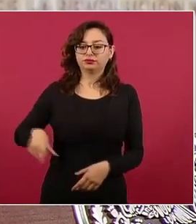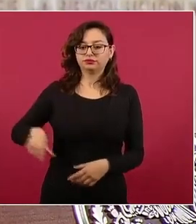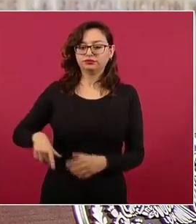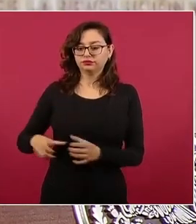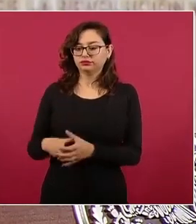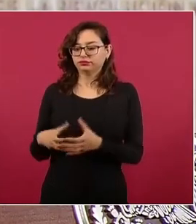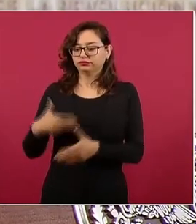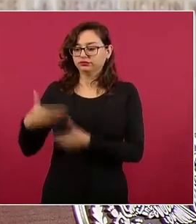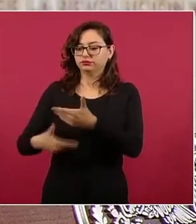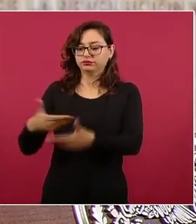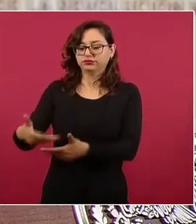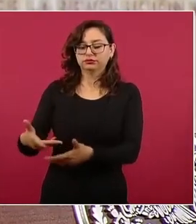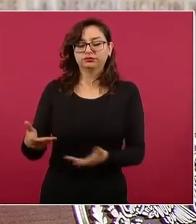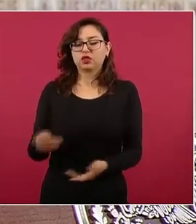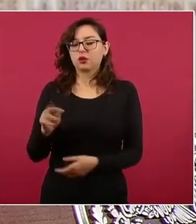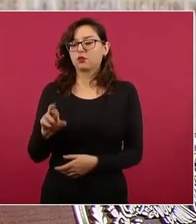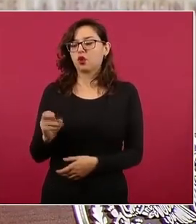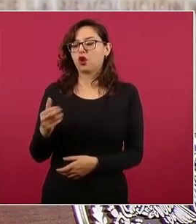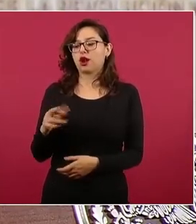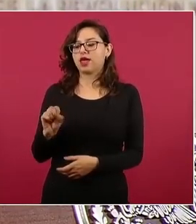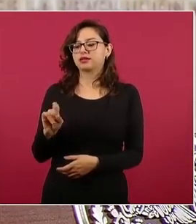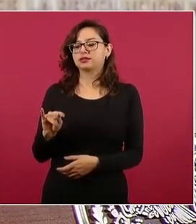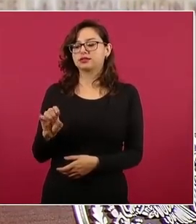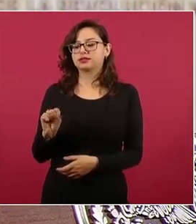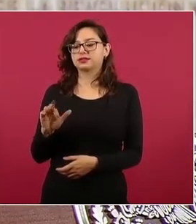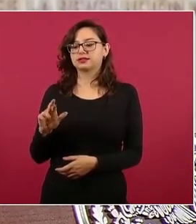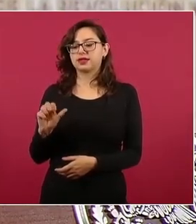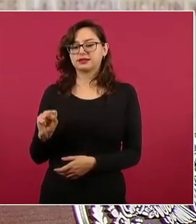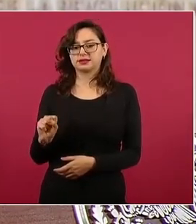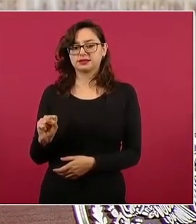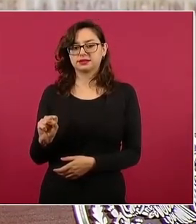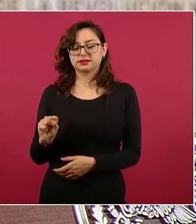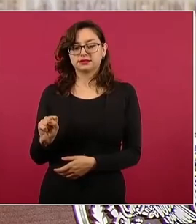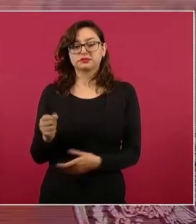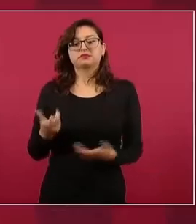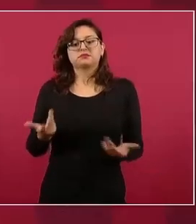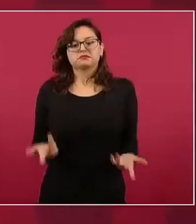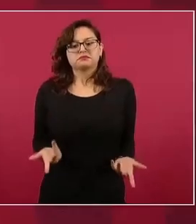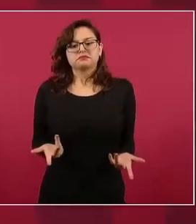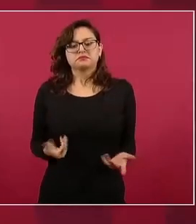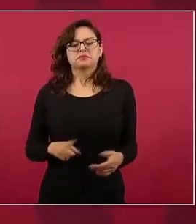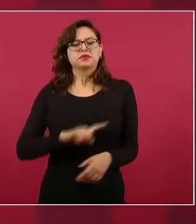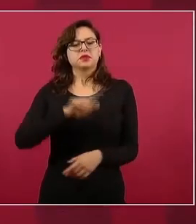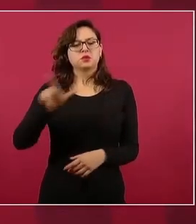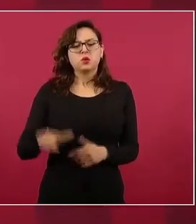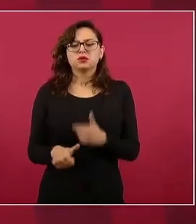distintas circunstancias se fue apagando